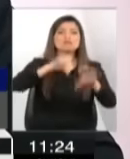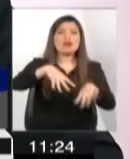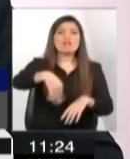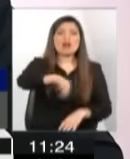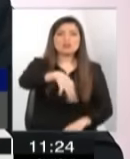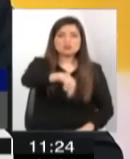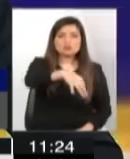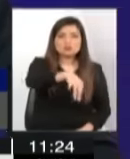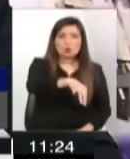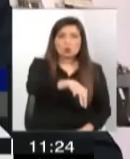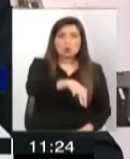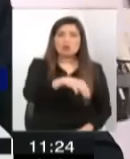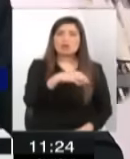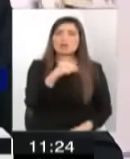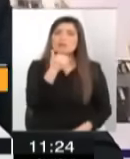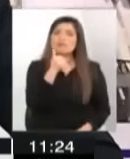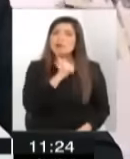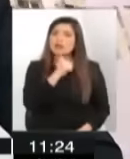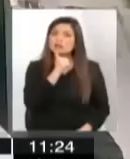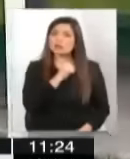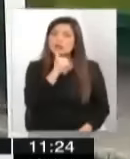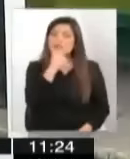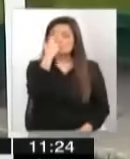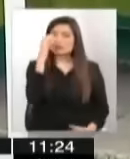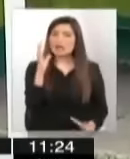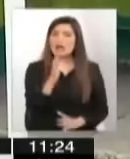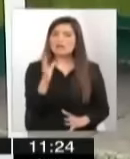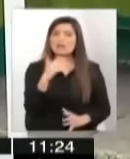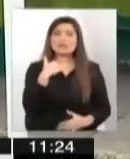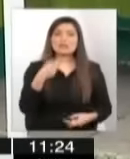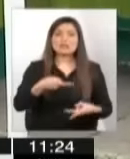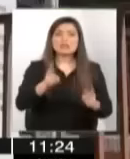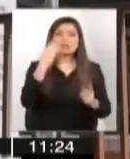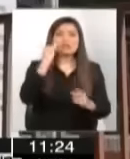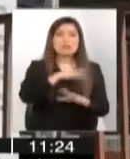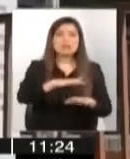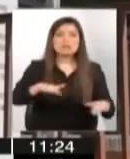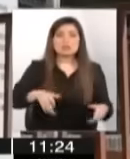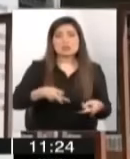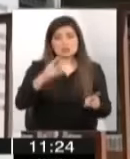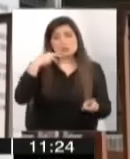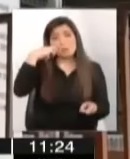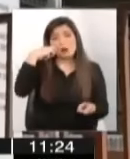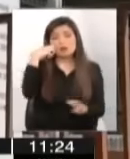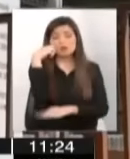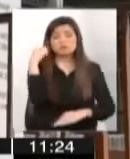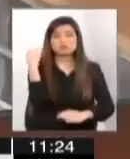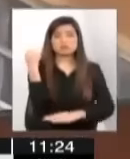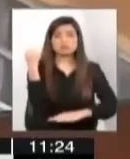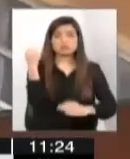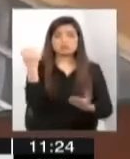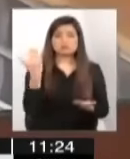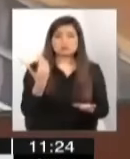y faltas, digamos, gravísimas a los derechos de la infancia y derechos humanos fundamentalmente,